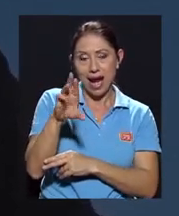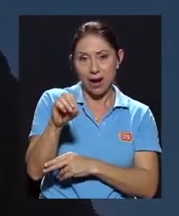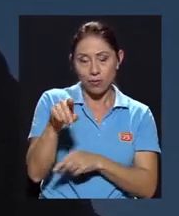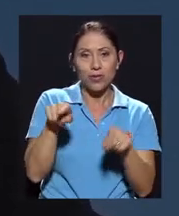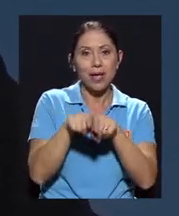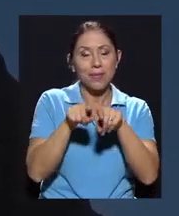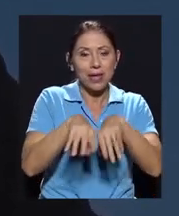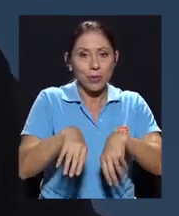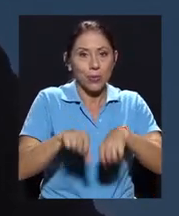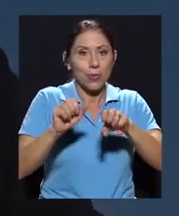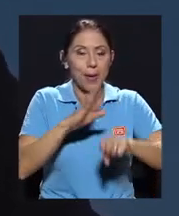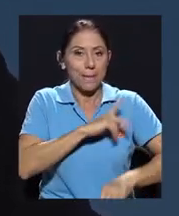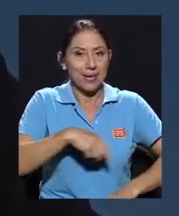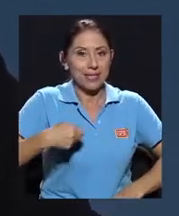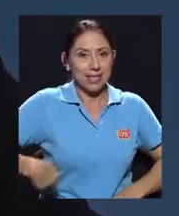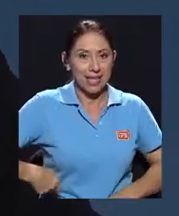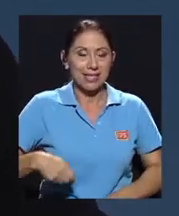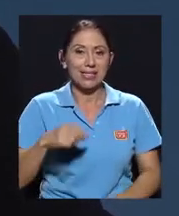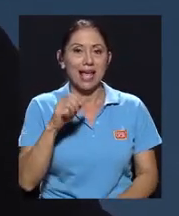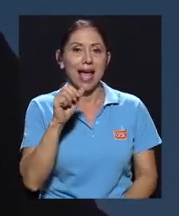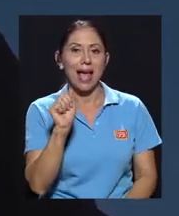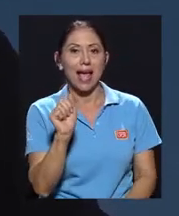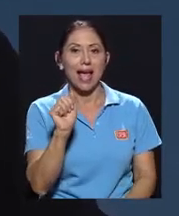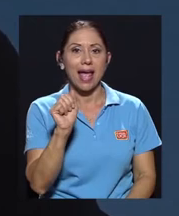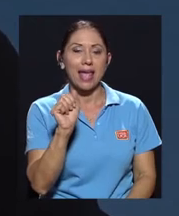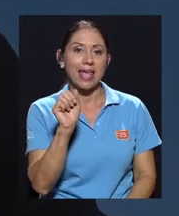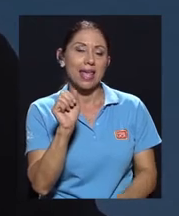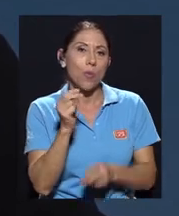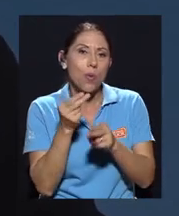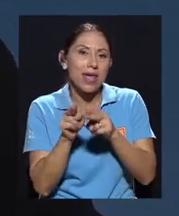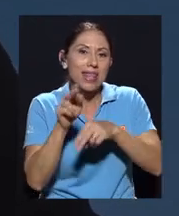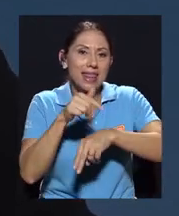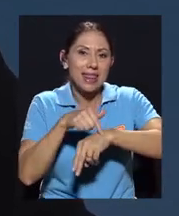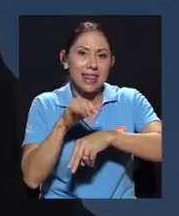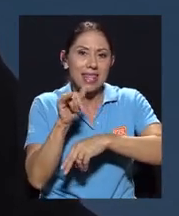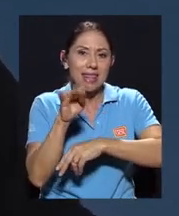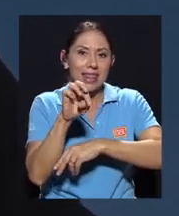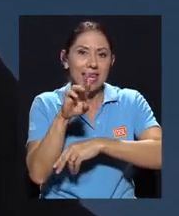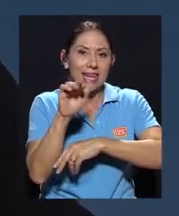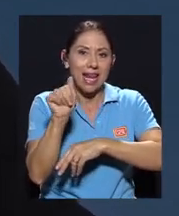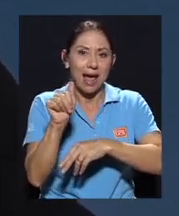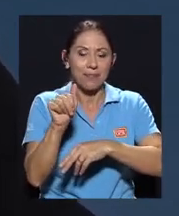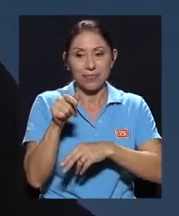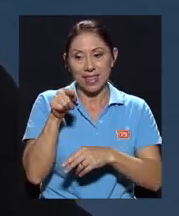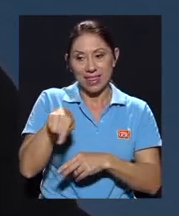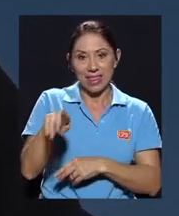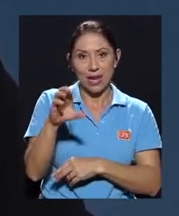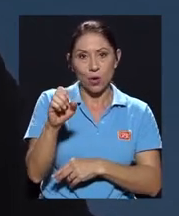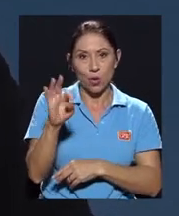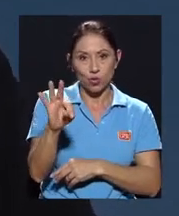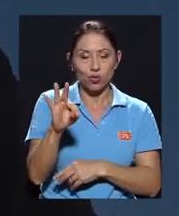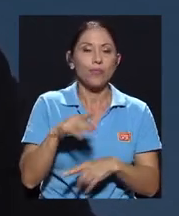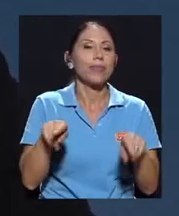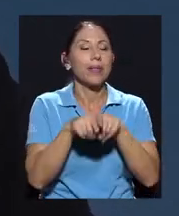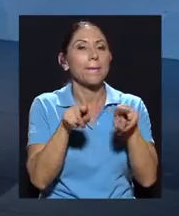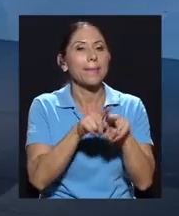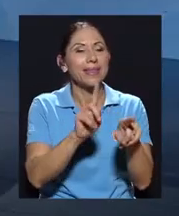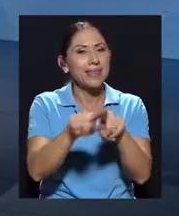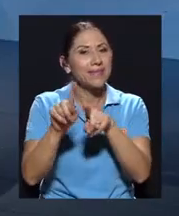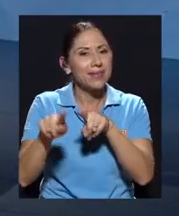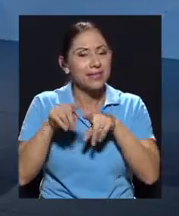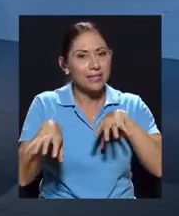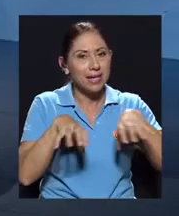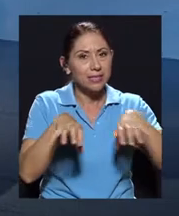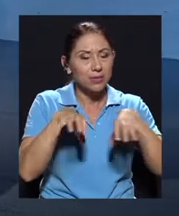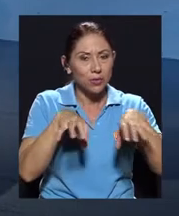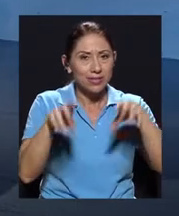presidencia interina de costa. Por otro lado, tenemos toda una serie de acciones, digamos, que se han emprendido en el